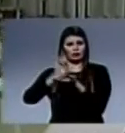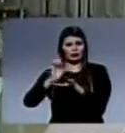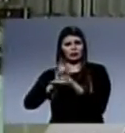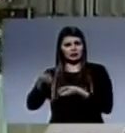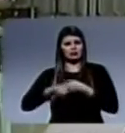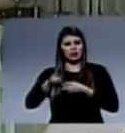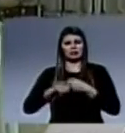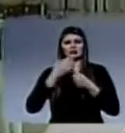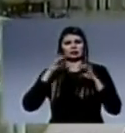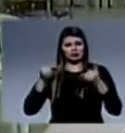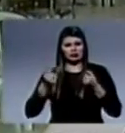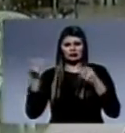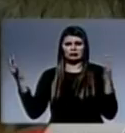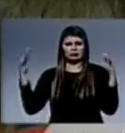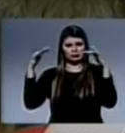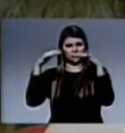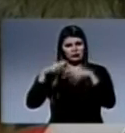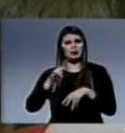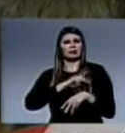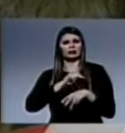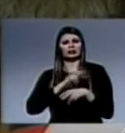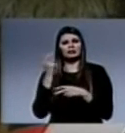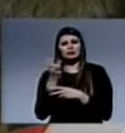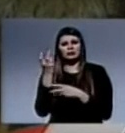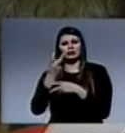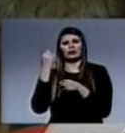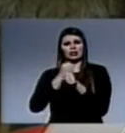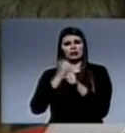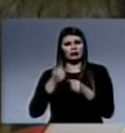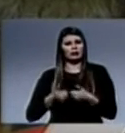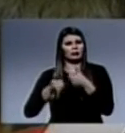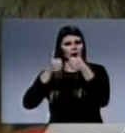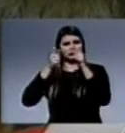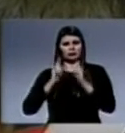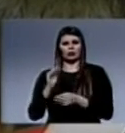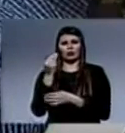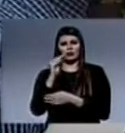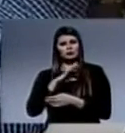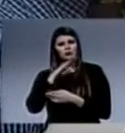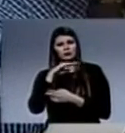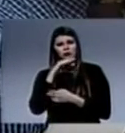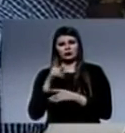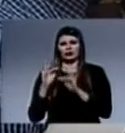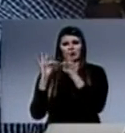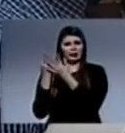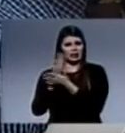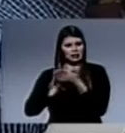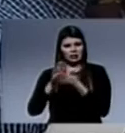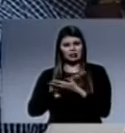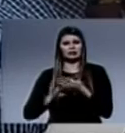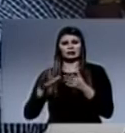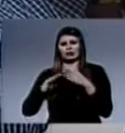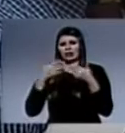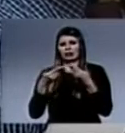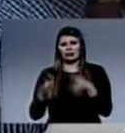llegado mucha gente de otras ciudades buscando mejores oportunidades laborales. Y muchos de los jóvenes que llegan sin sus familias terminan